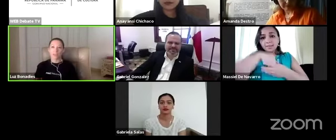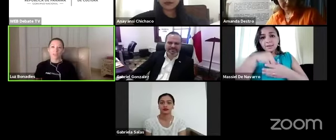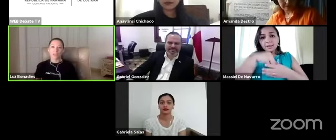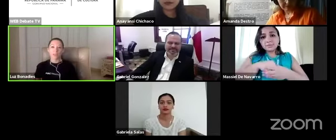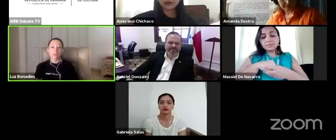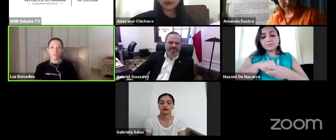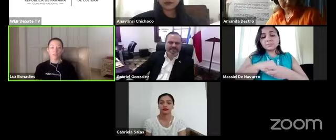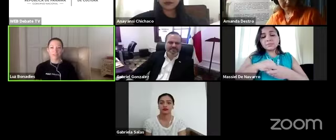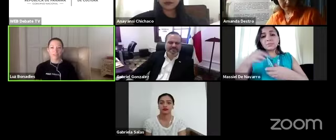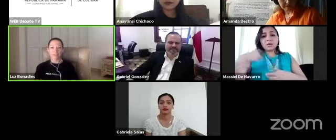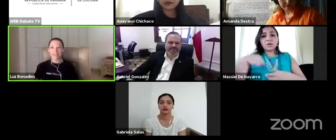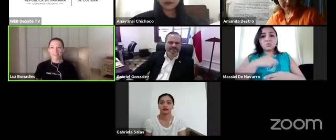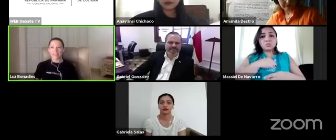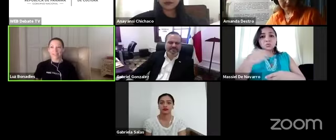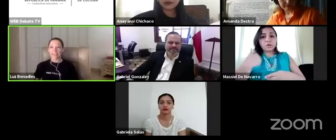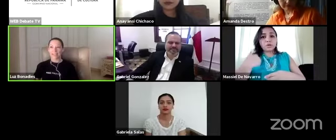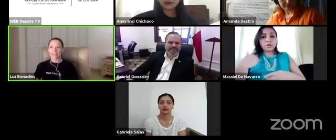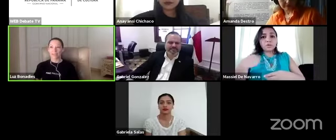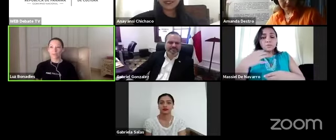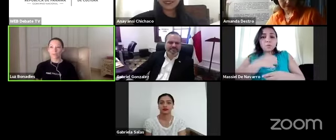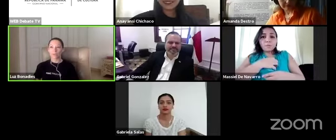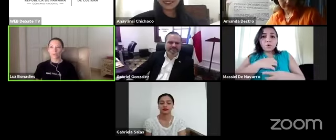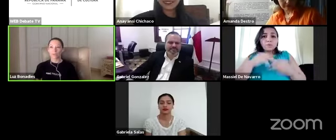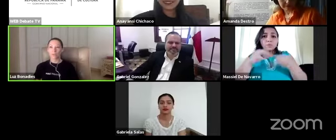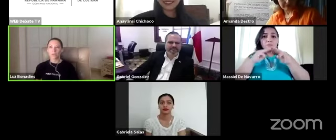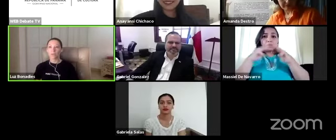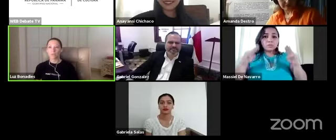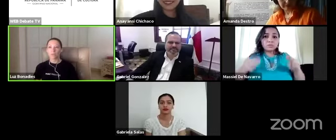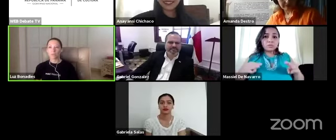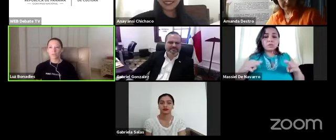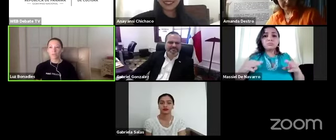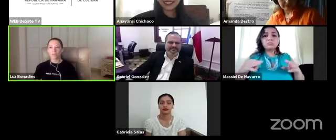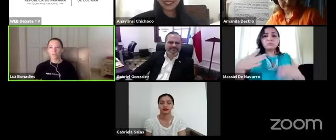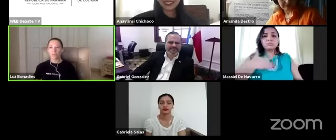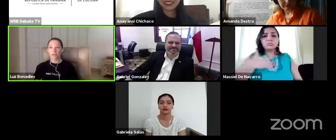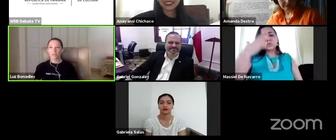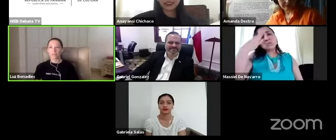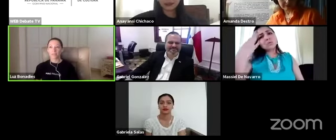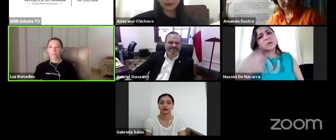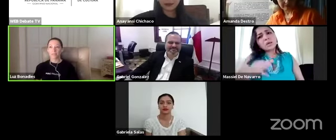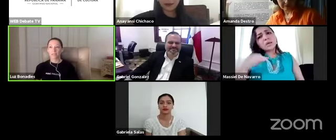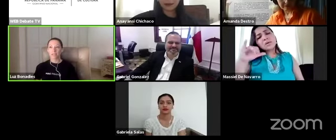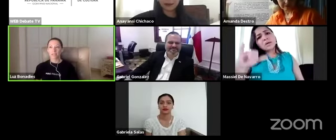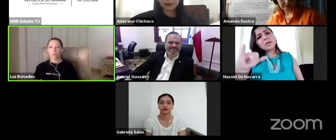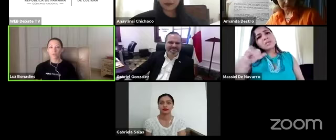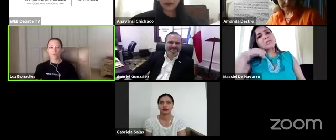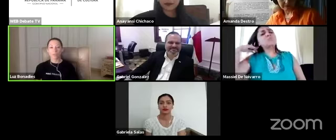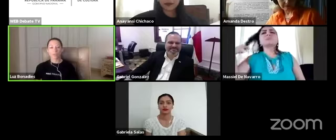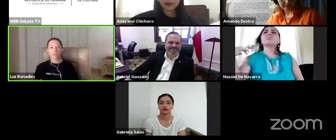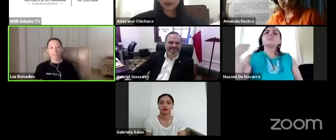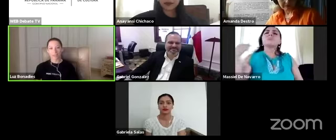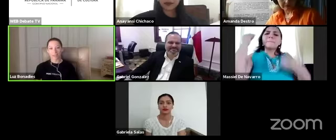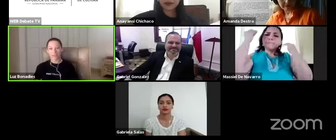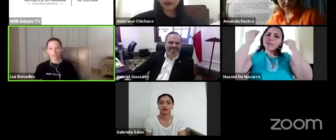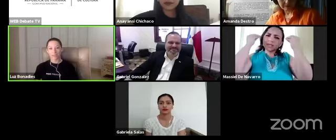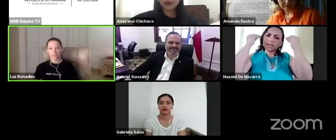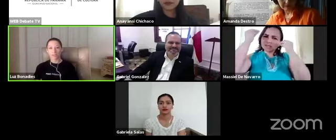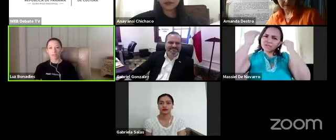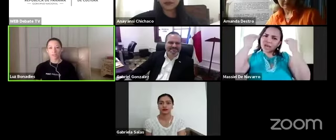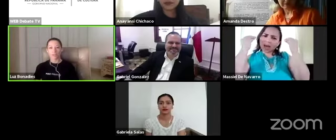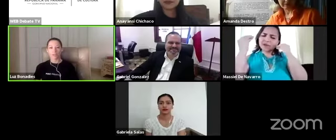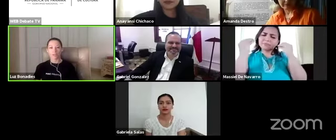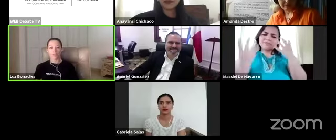administramos museos creo que esto es un llamado primero a tener procesos más ágiles